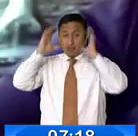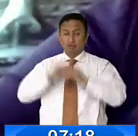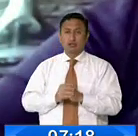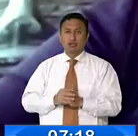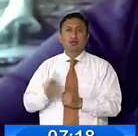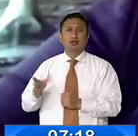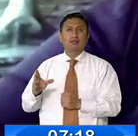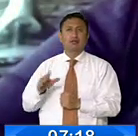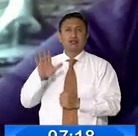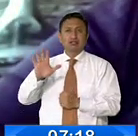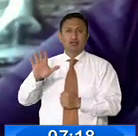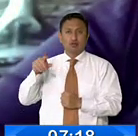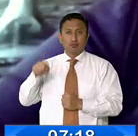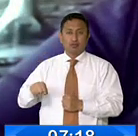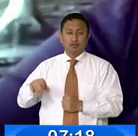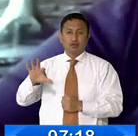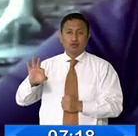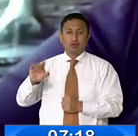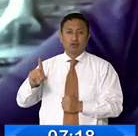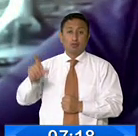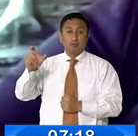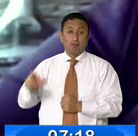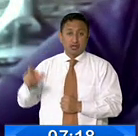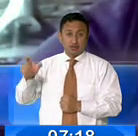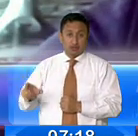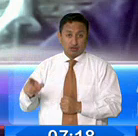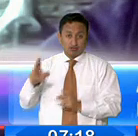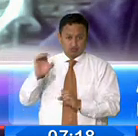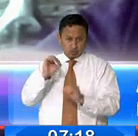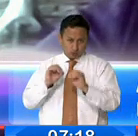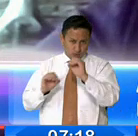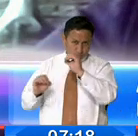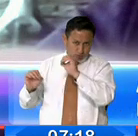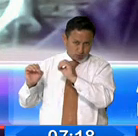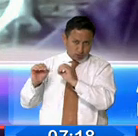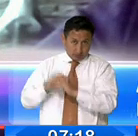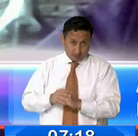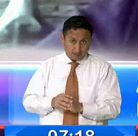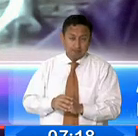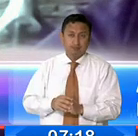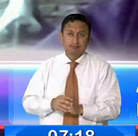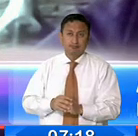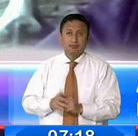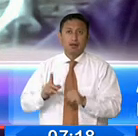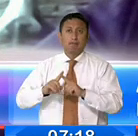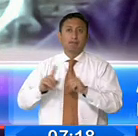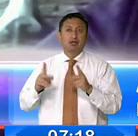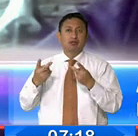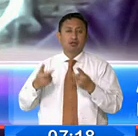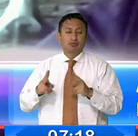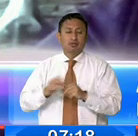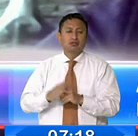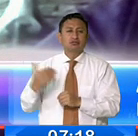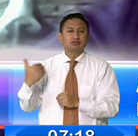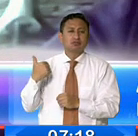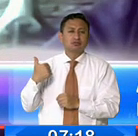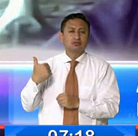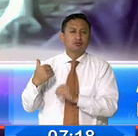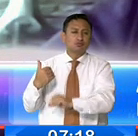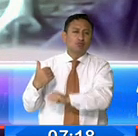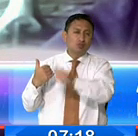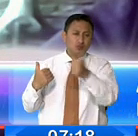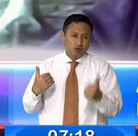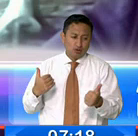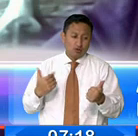con un número de 5.091 personas observadas. Pero también tenemos un número